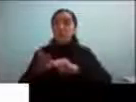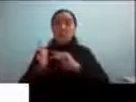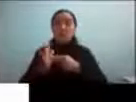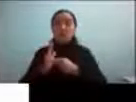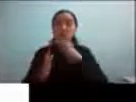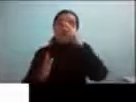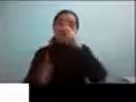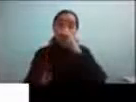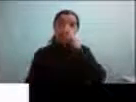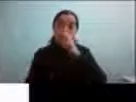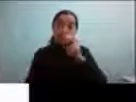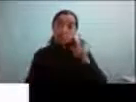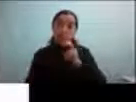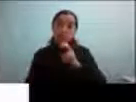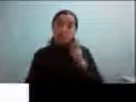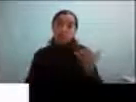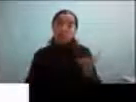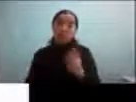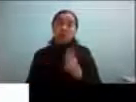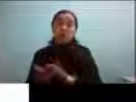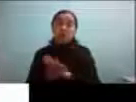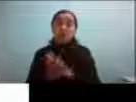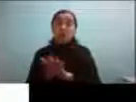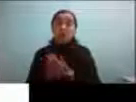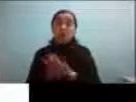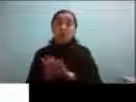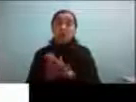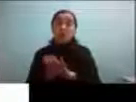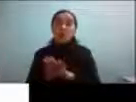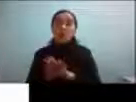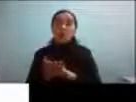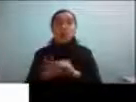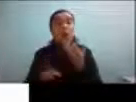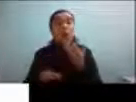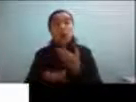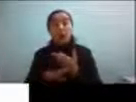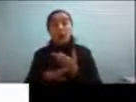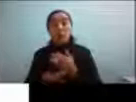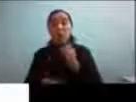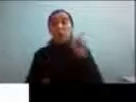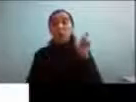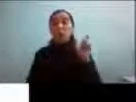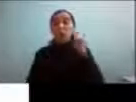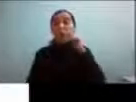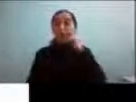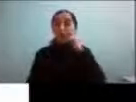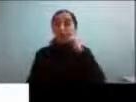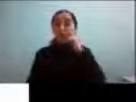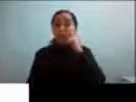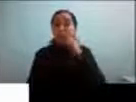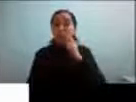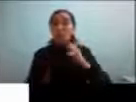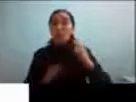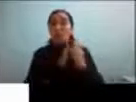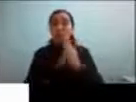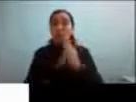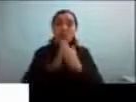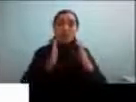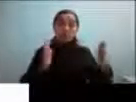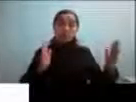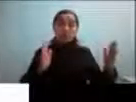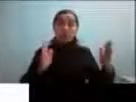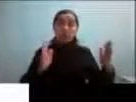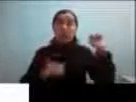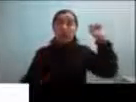y como ejemplo de esto acá existe un concepto de lo que es la generación perdida del autismo toda la población sobre